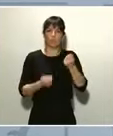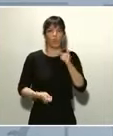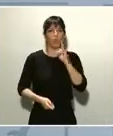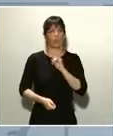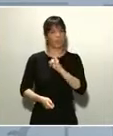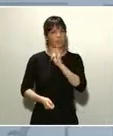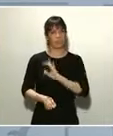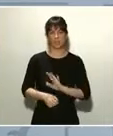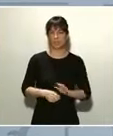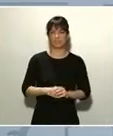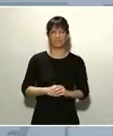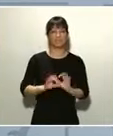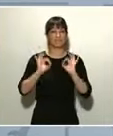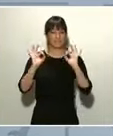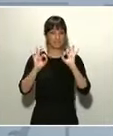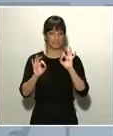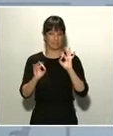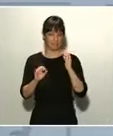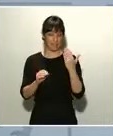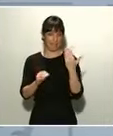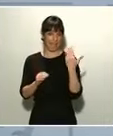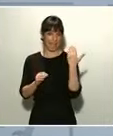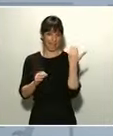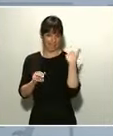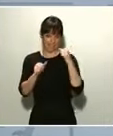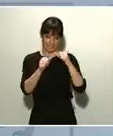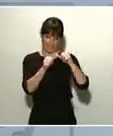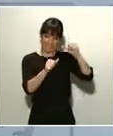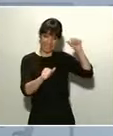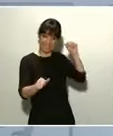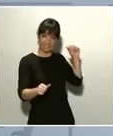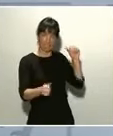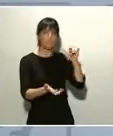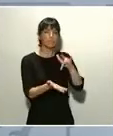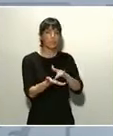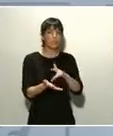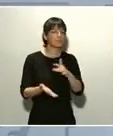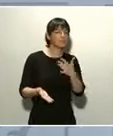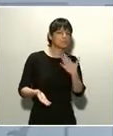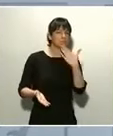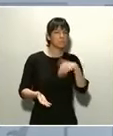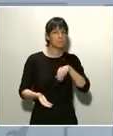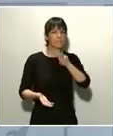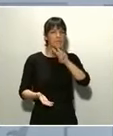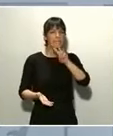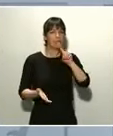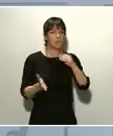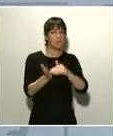concreto, hasta ayer se habían practicado algo más de 31.000 denuncias y se habían impuesto algo más de